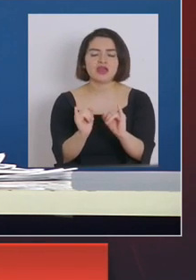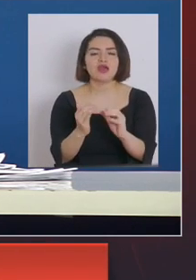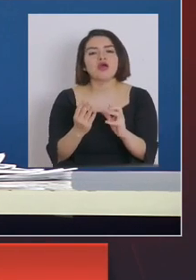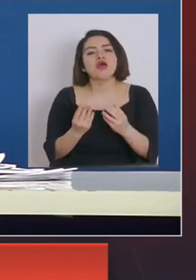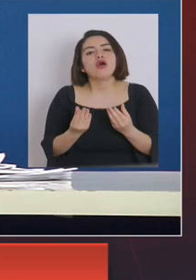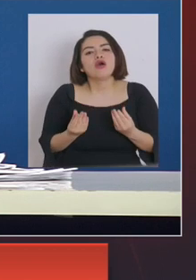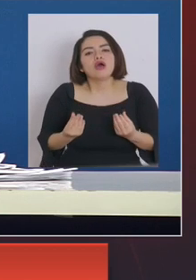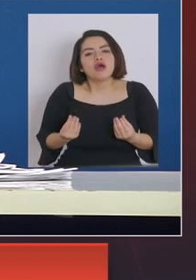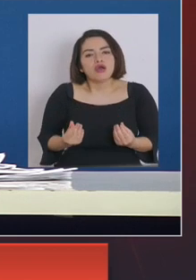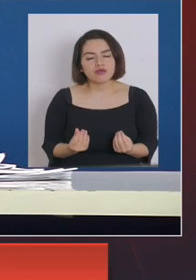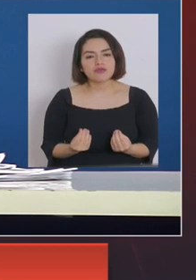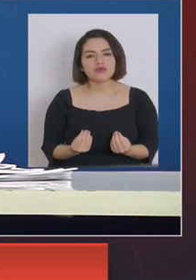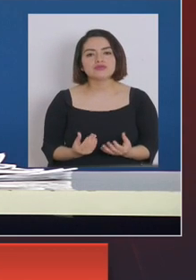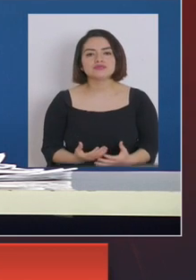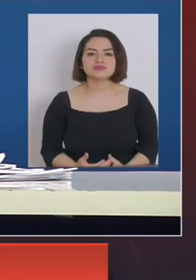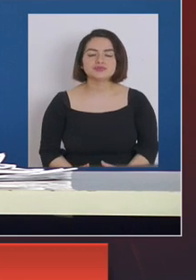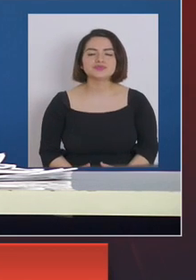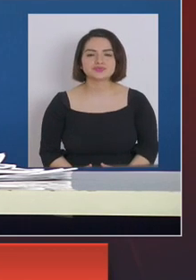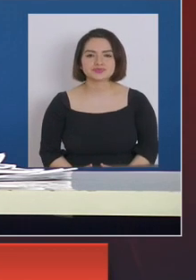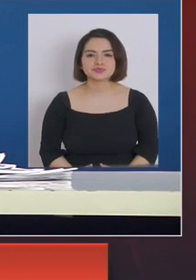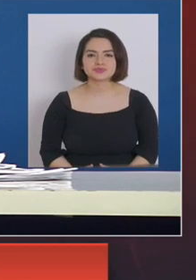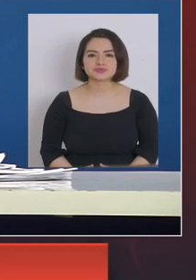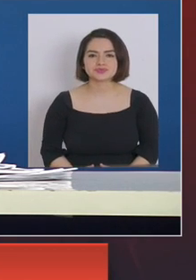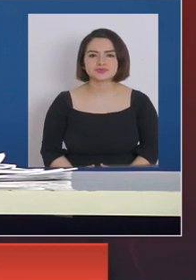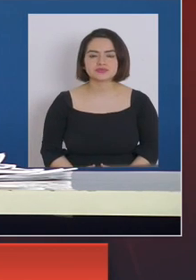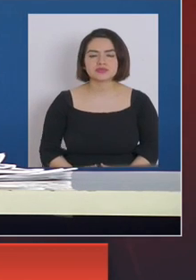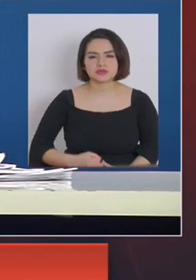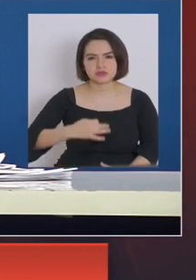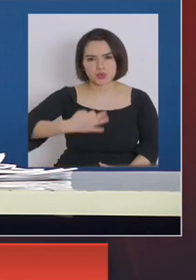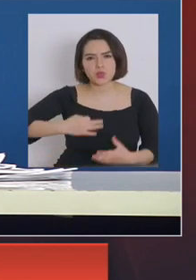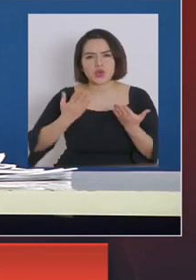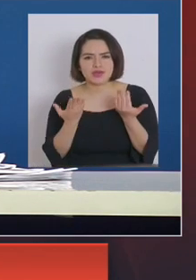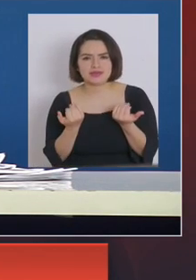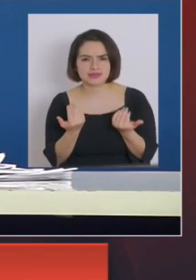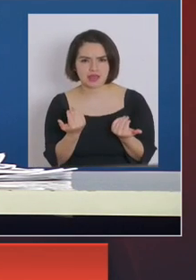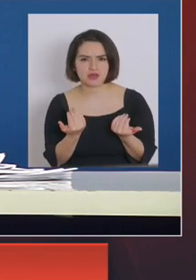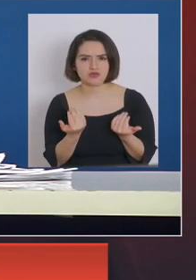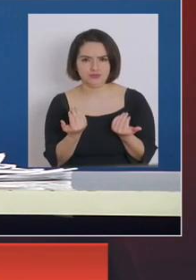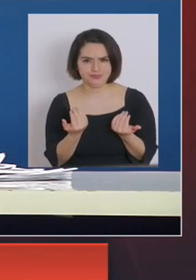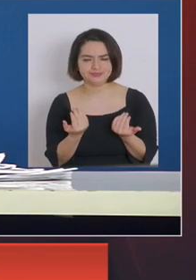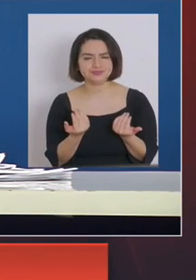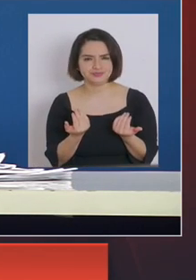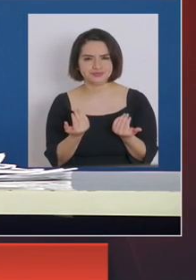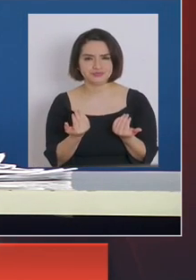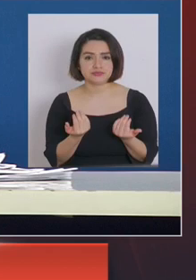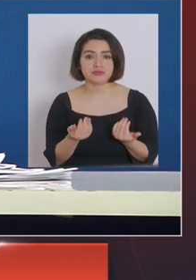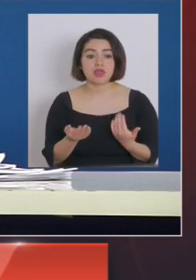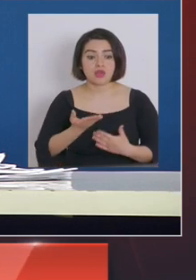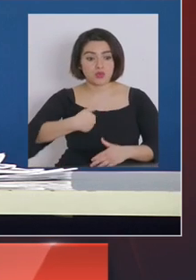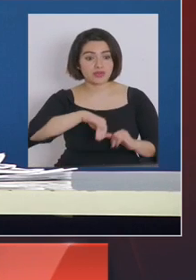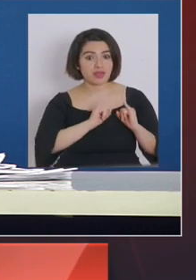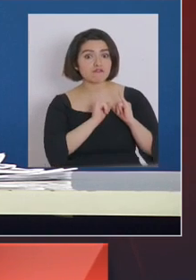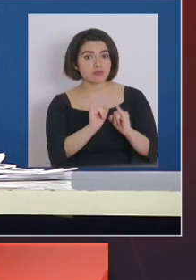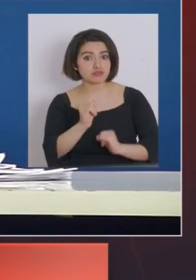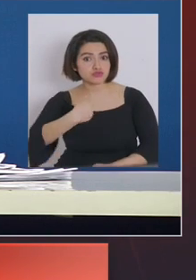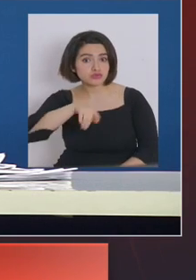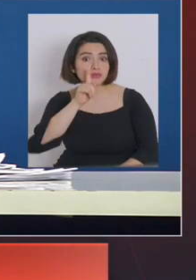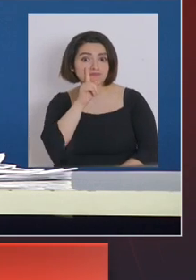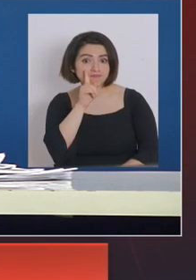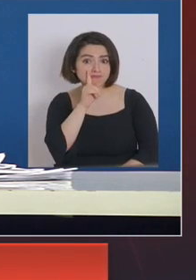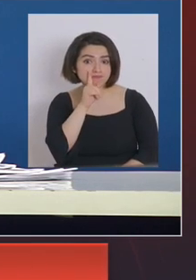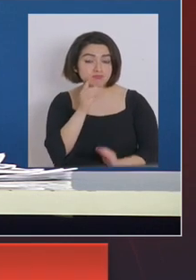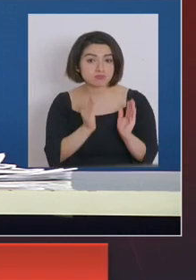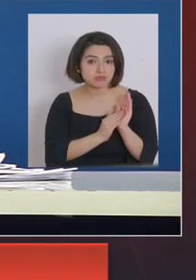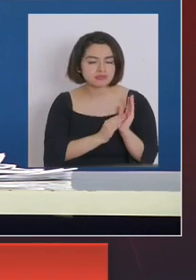van a ser necesarias en relación a nuestra información, a la información con la cual